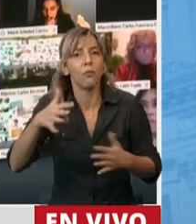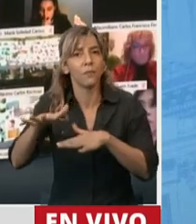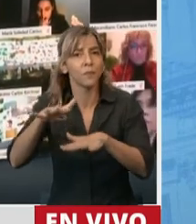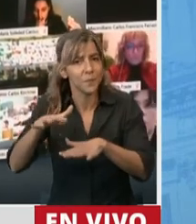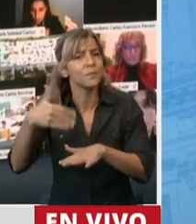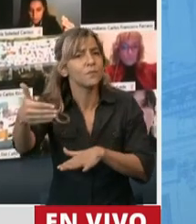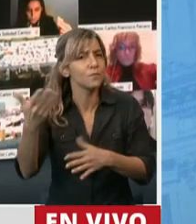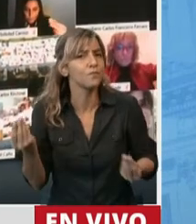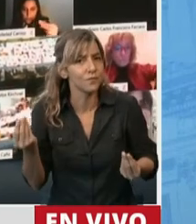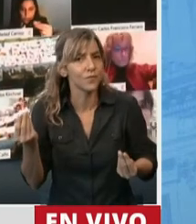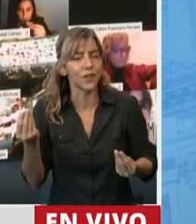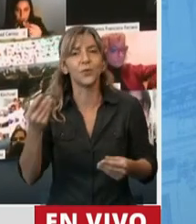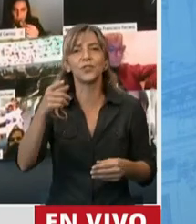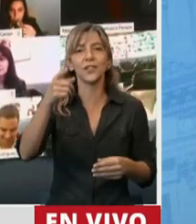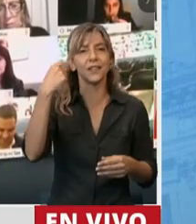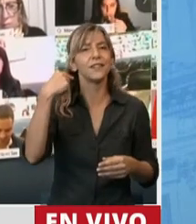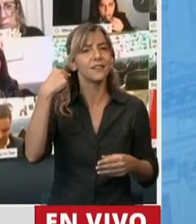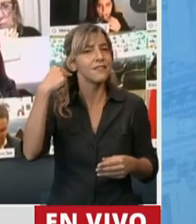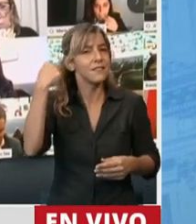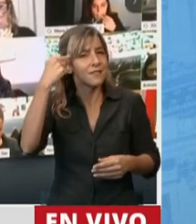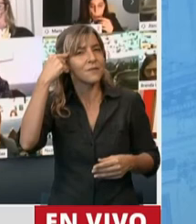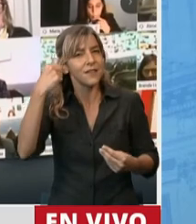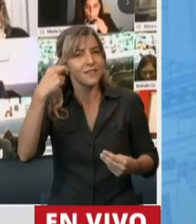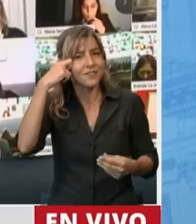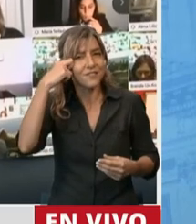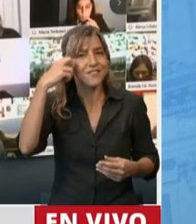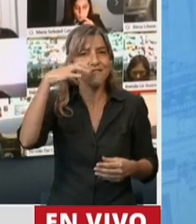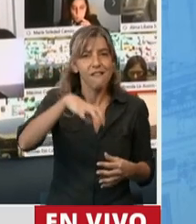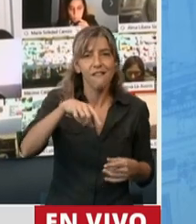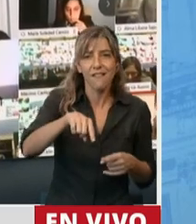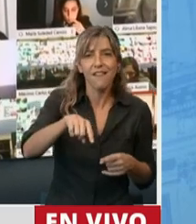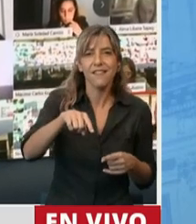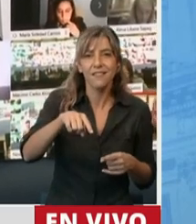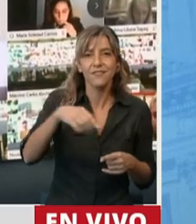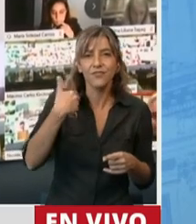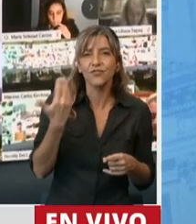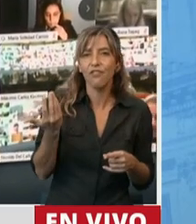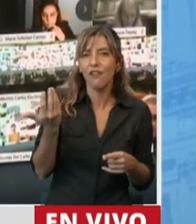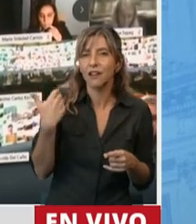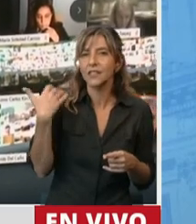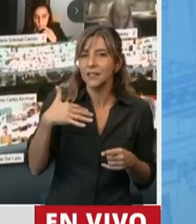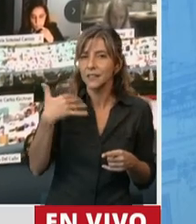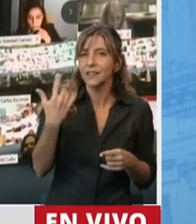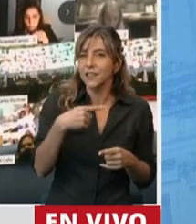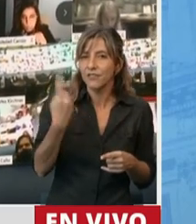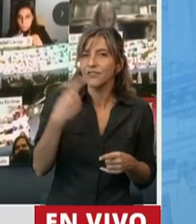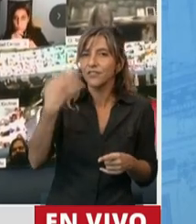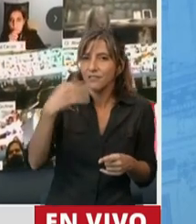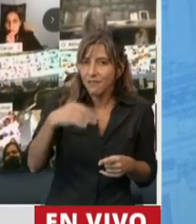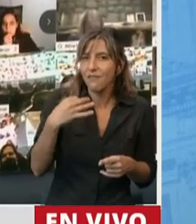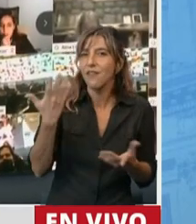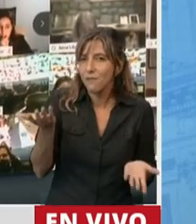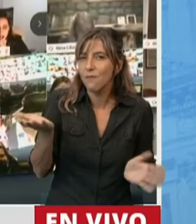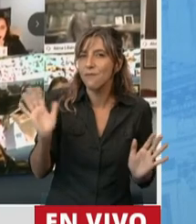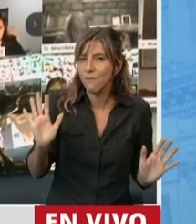termina siendo subordinado en la práctica a la acción de dos legislaturas, a la de la